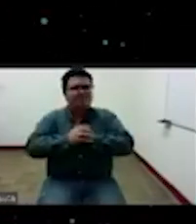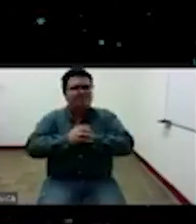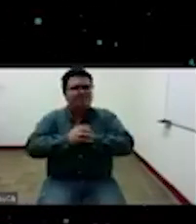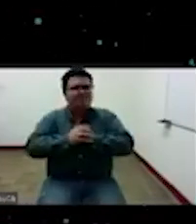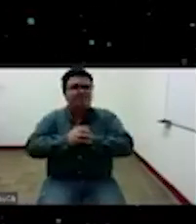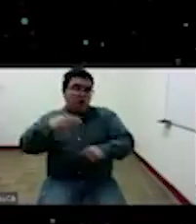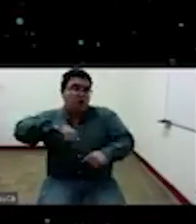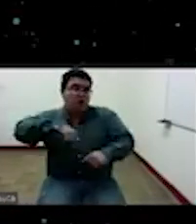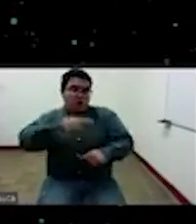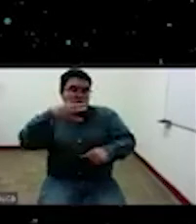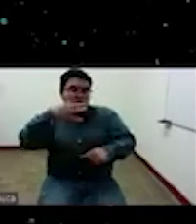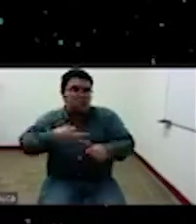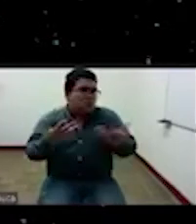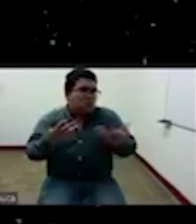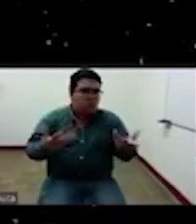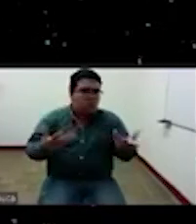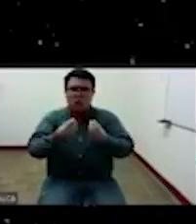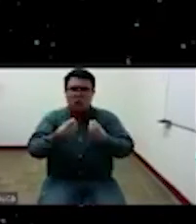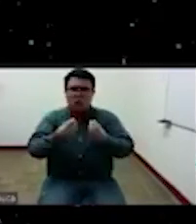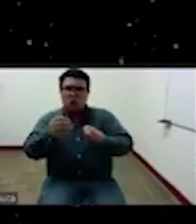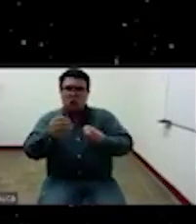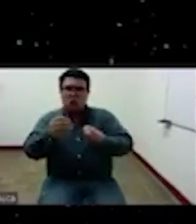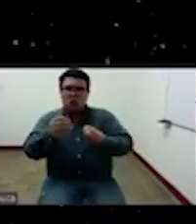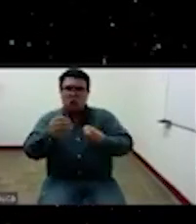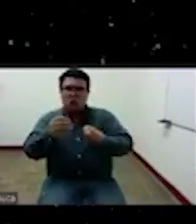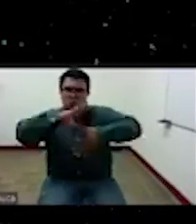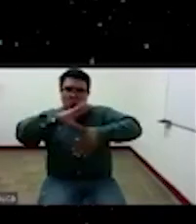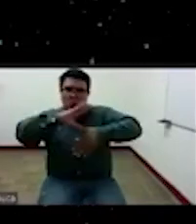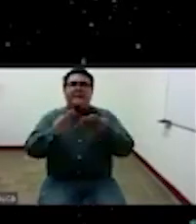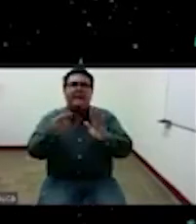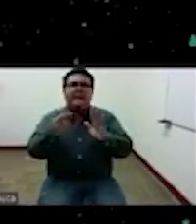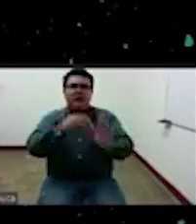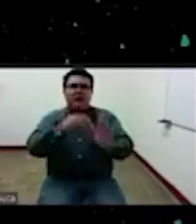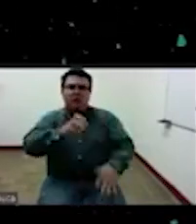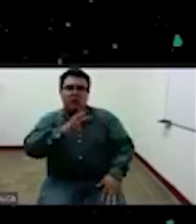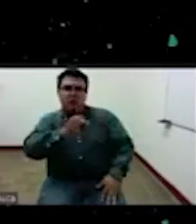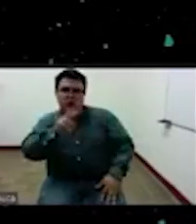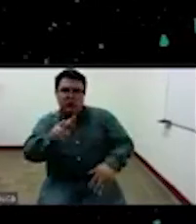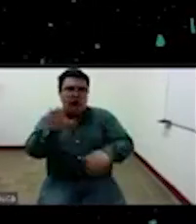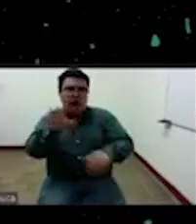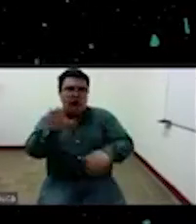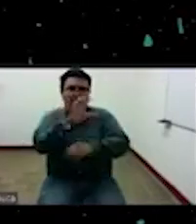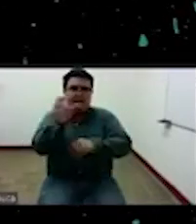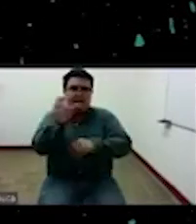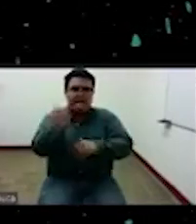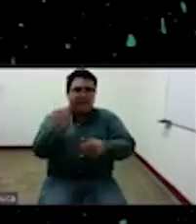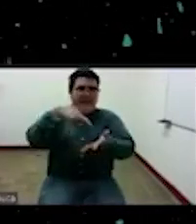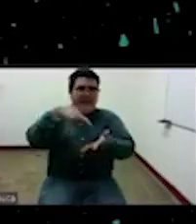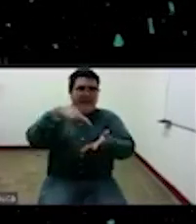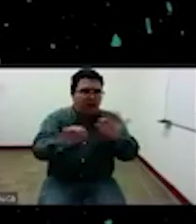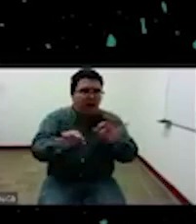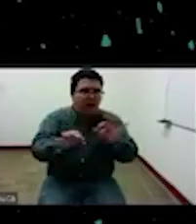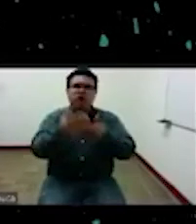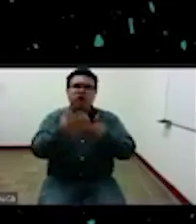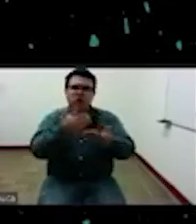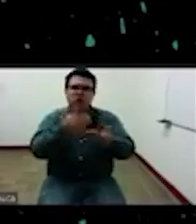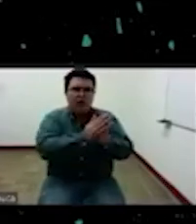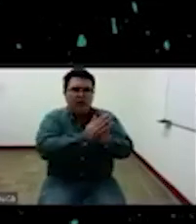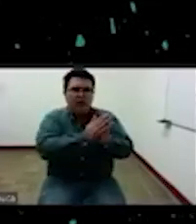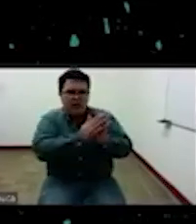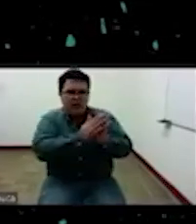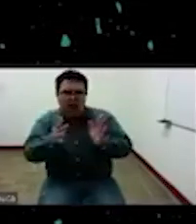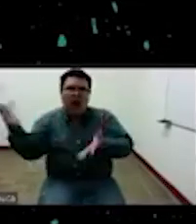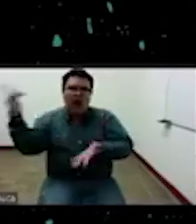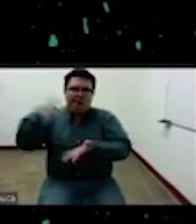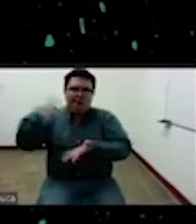personas africanas en las Américas pero que a partir de de ese momento empiezan a llegar ¿no? que empezaron a